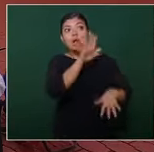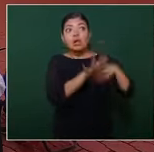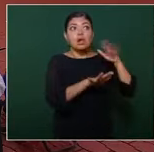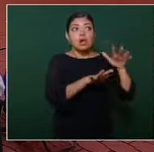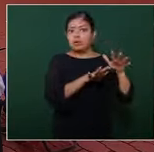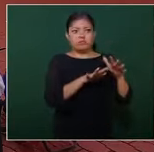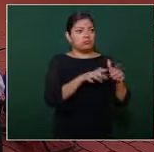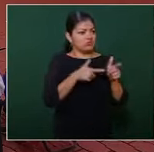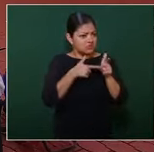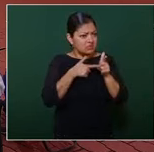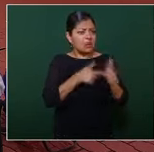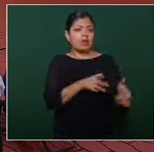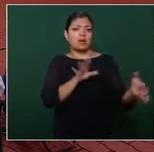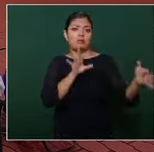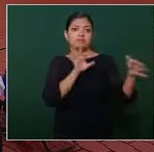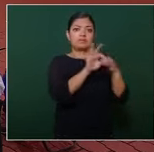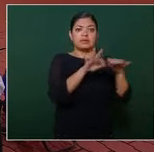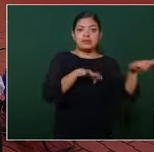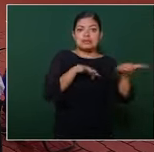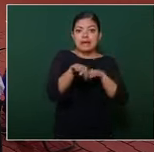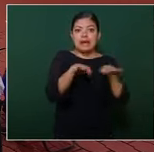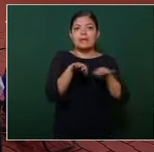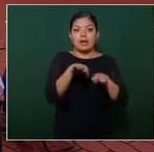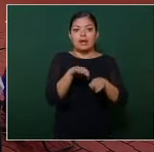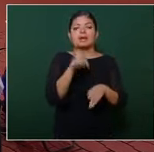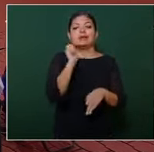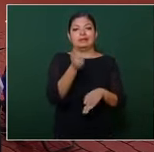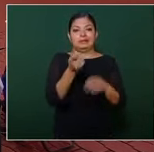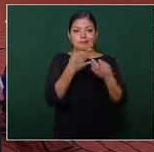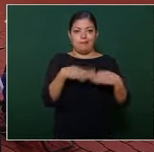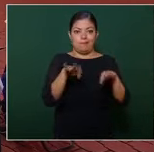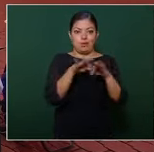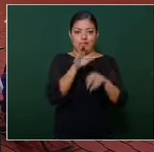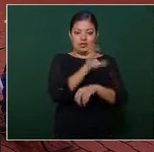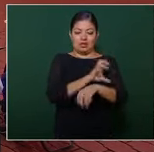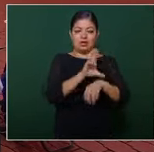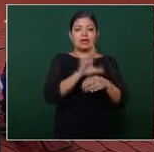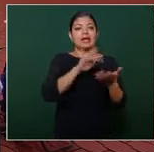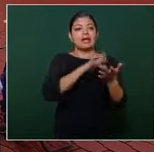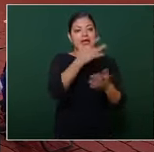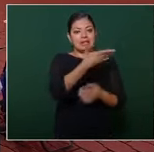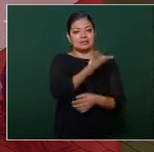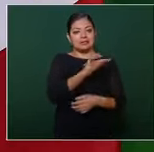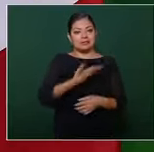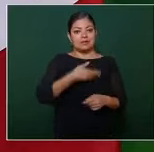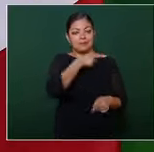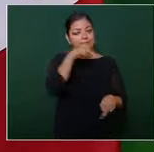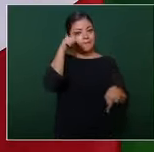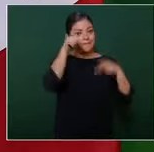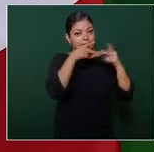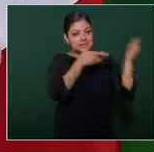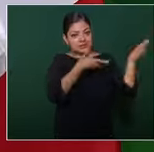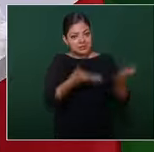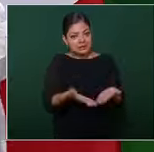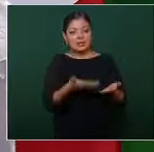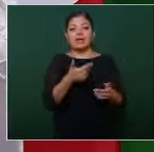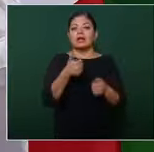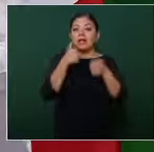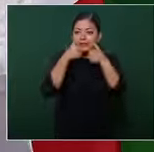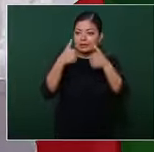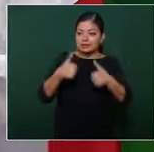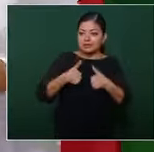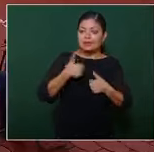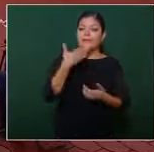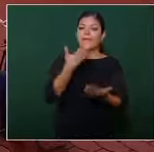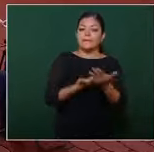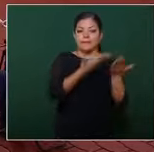compromiso para trabajar y para enfrentar estos retos de manera coordinada. Gracias, presidente, por su visita. Muchas gracias a todos por su atención. Bienvenido a